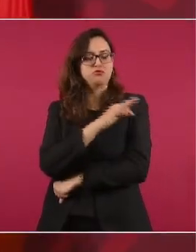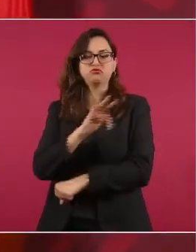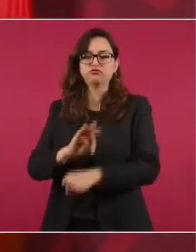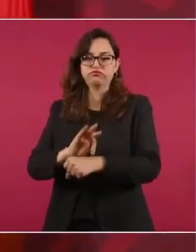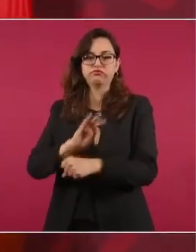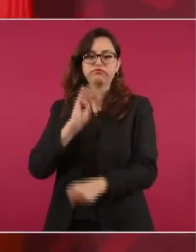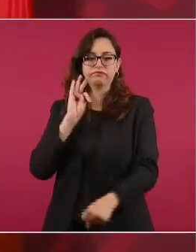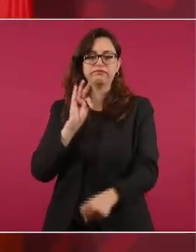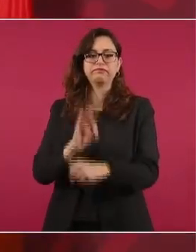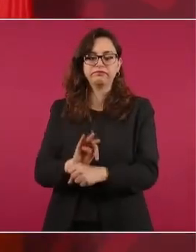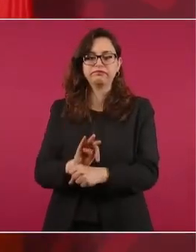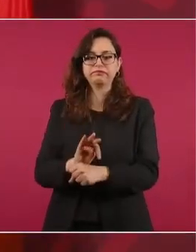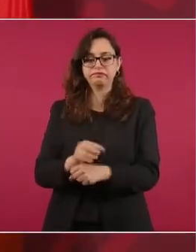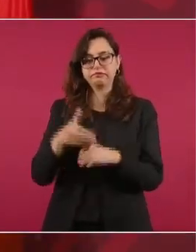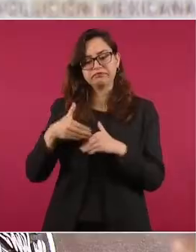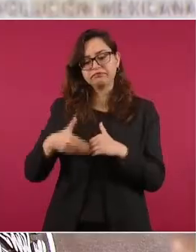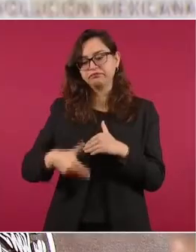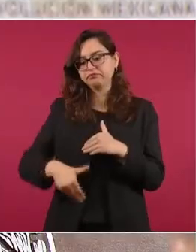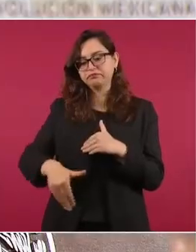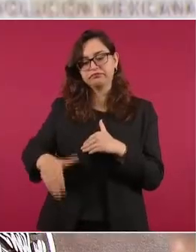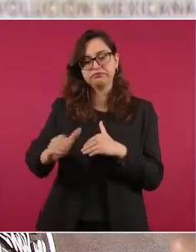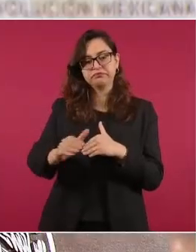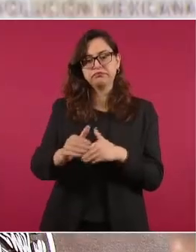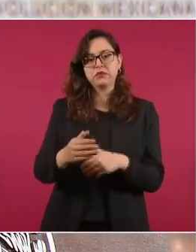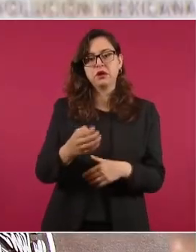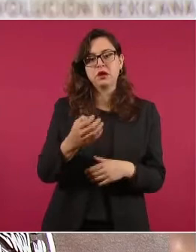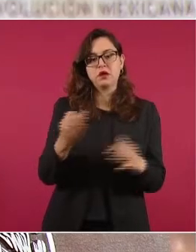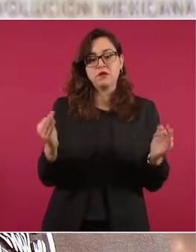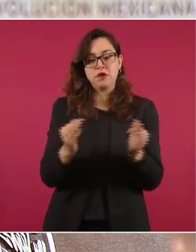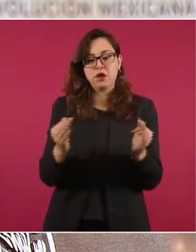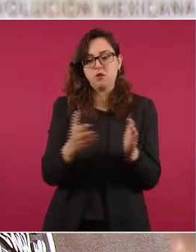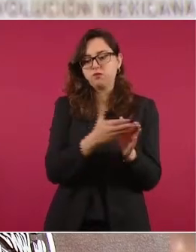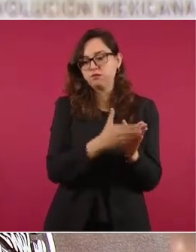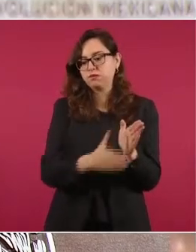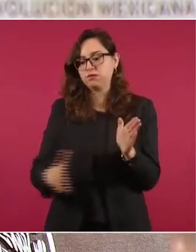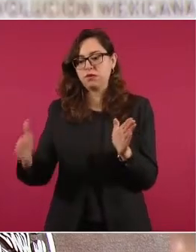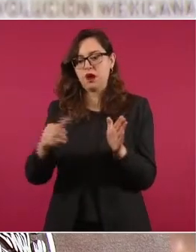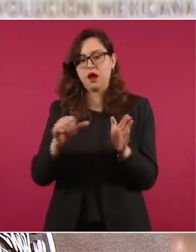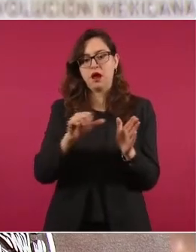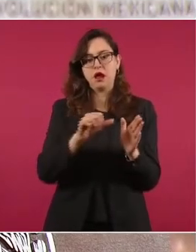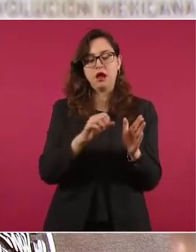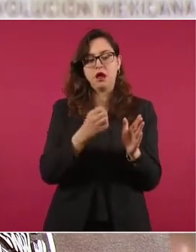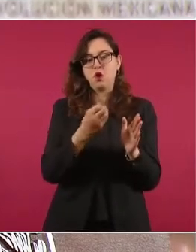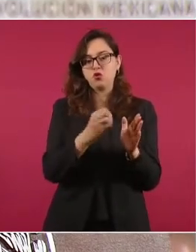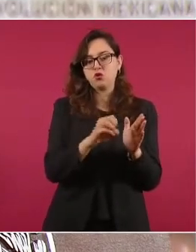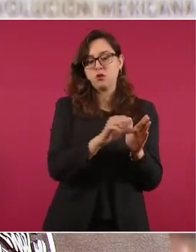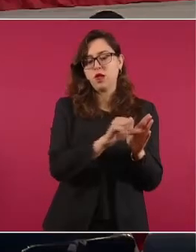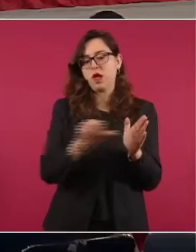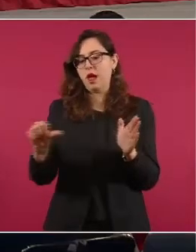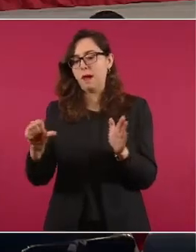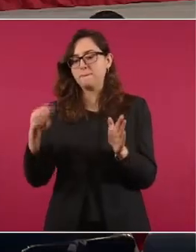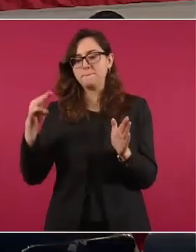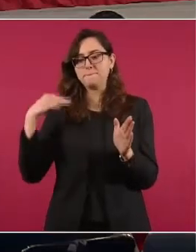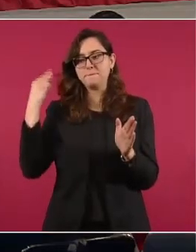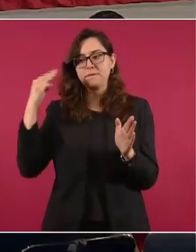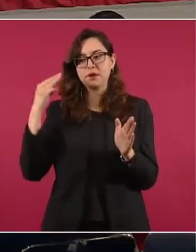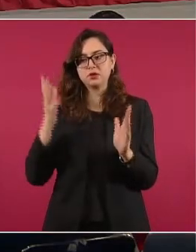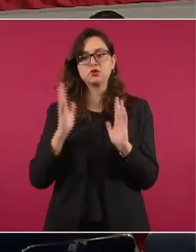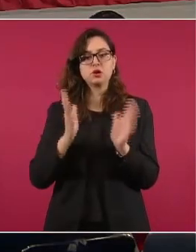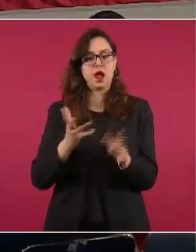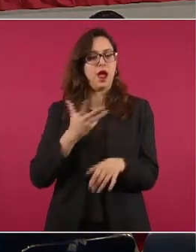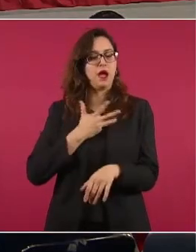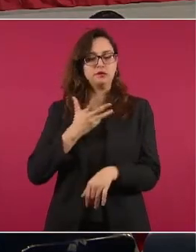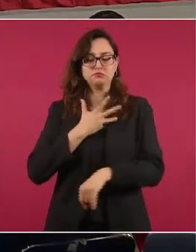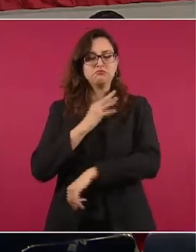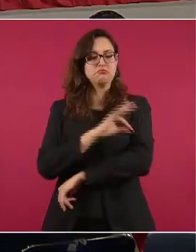quedarán protegidos para toda la temporada invernal y, desde luego, la vacuna está ya disponible en todos los centros de